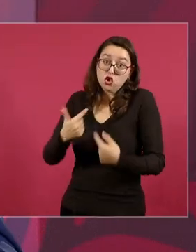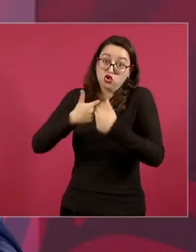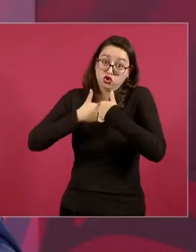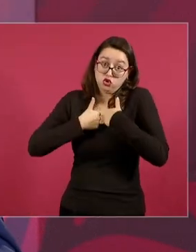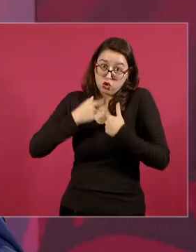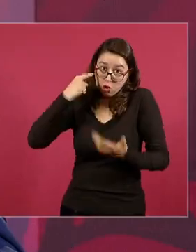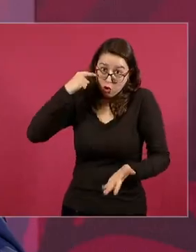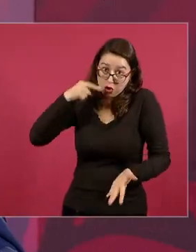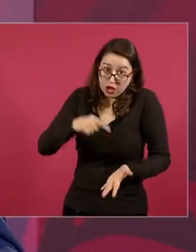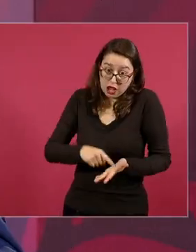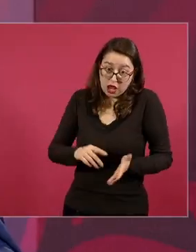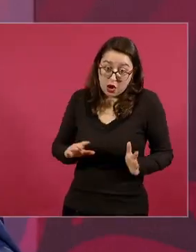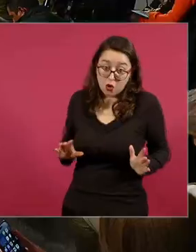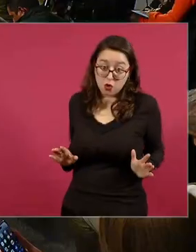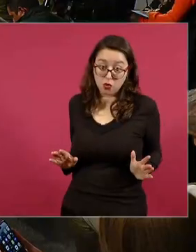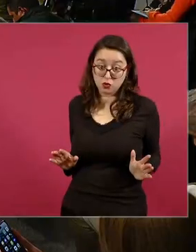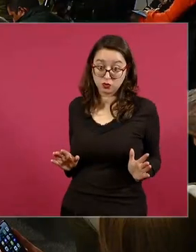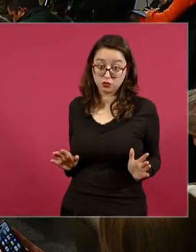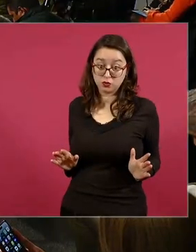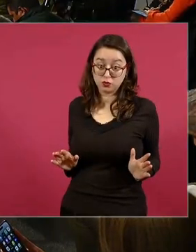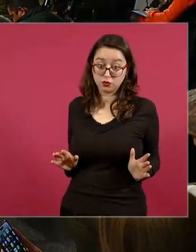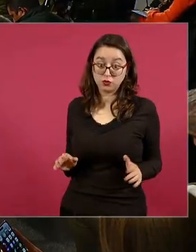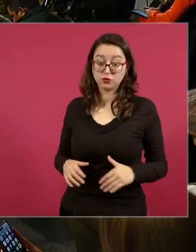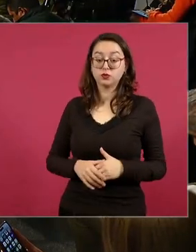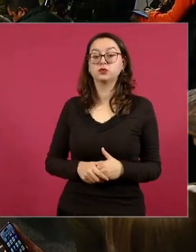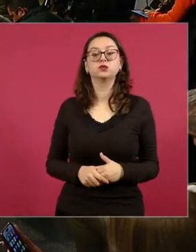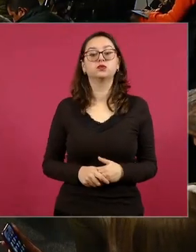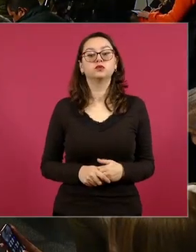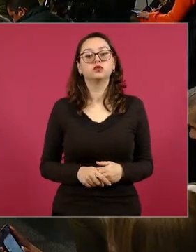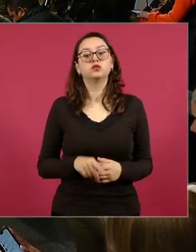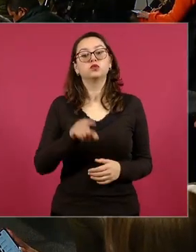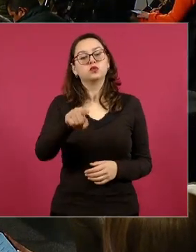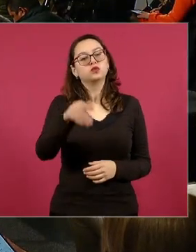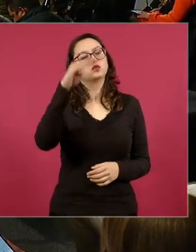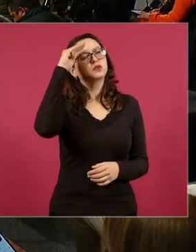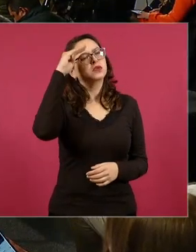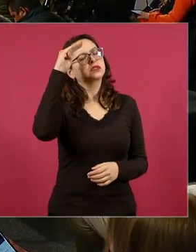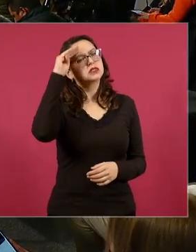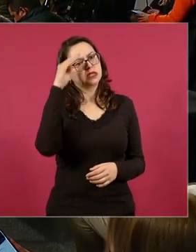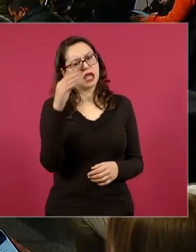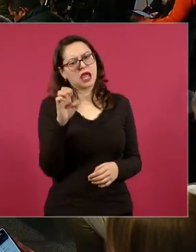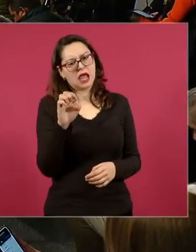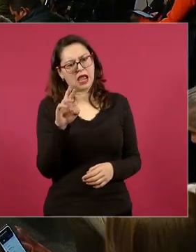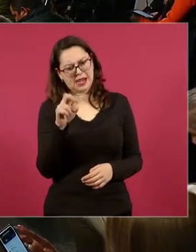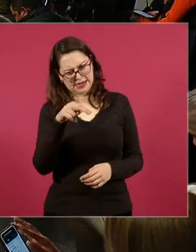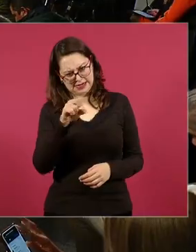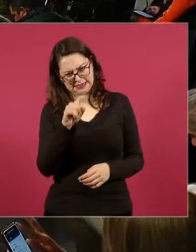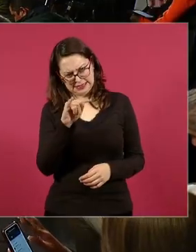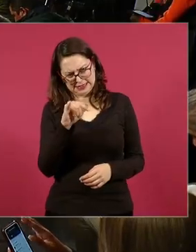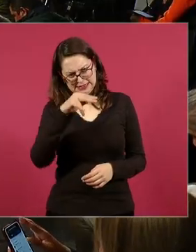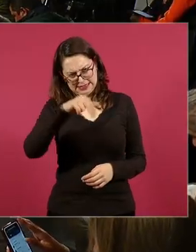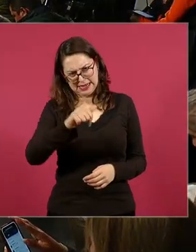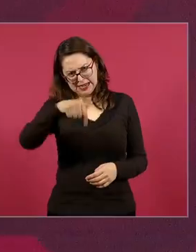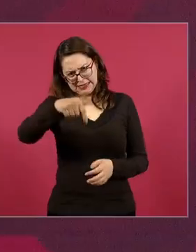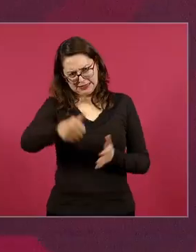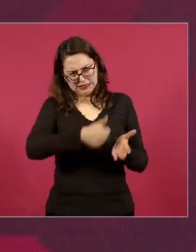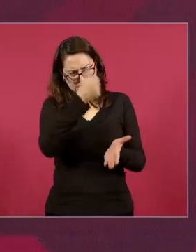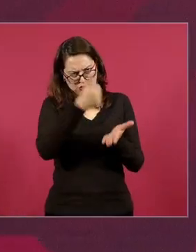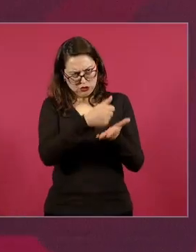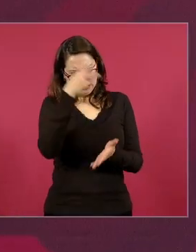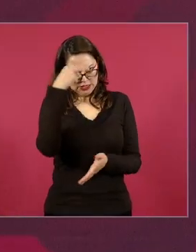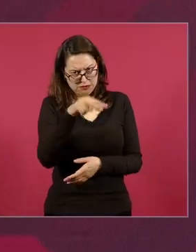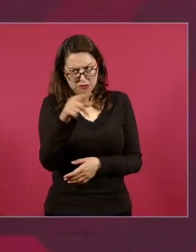esta excepción sería Ernestina Godoy lo que está pasando con la Ciudad de México no quiero opinar sobre eso pero en el caso de